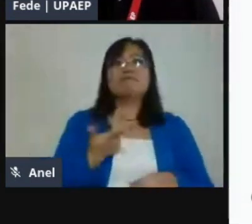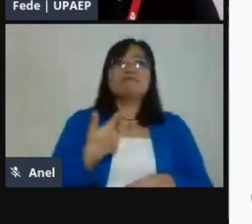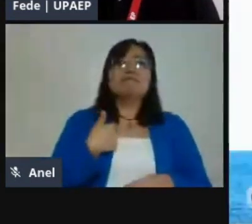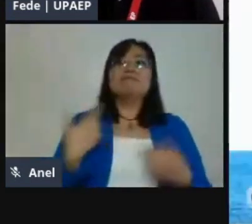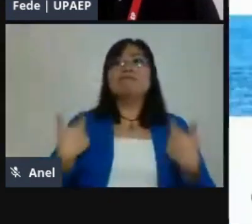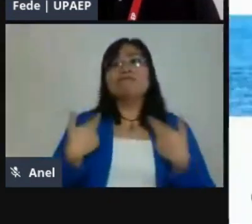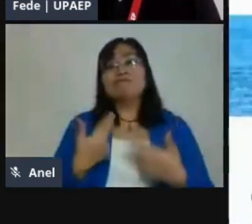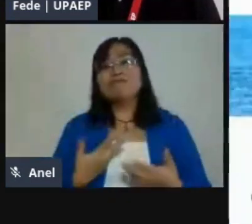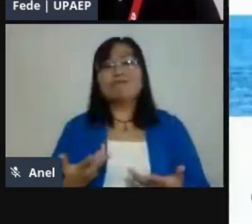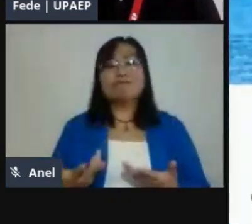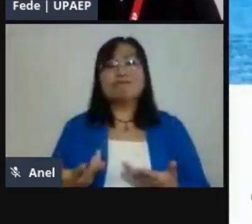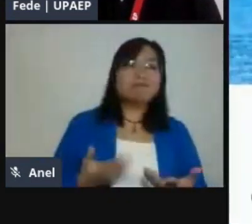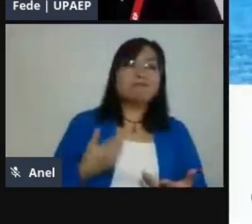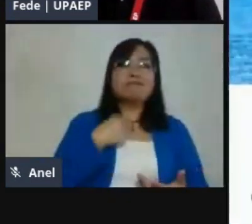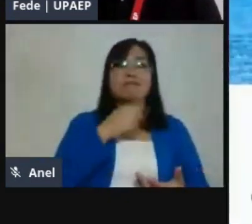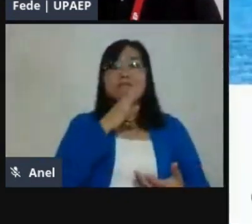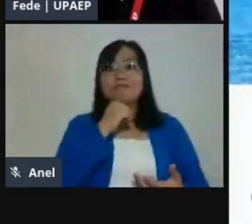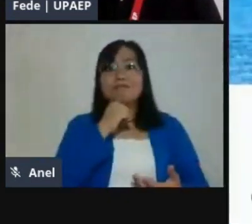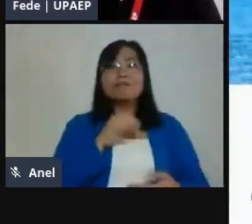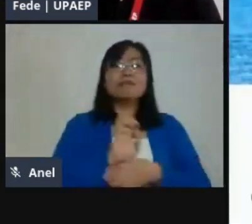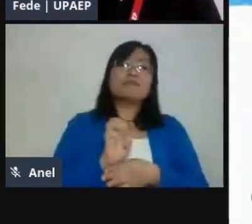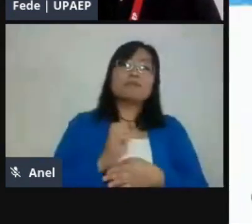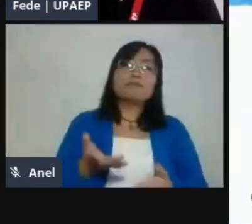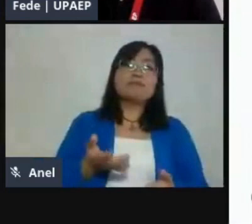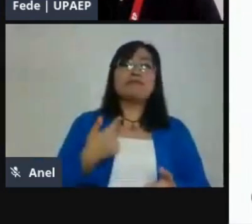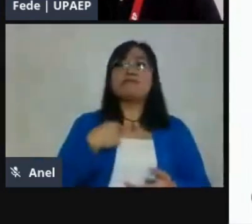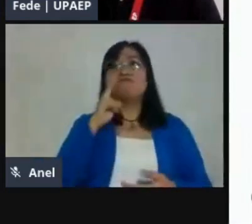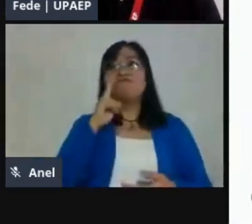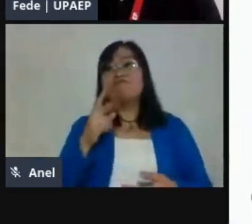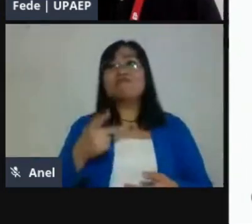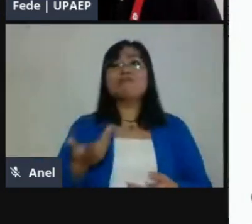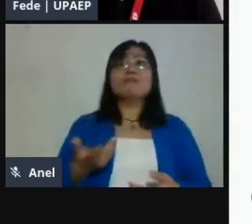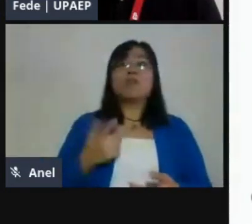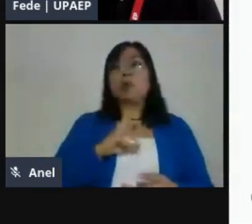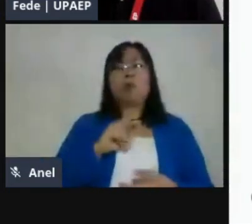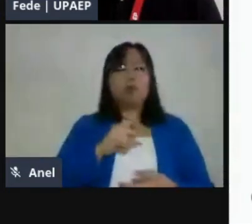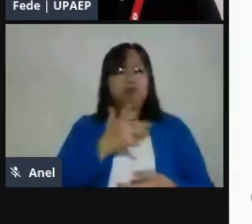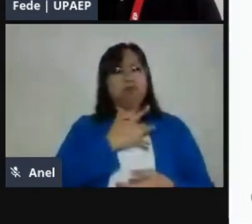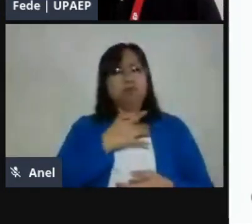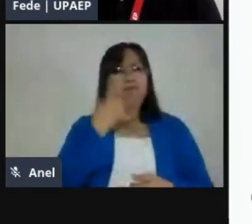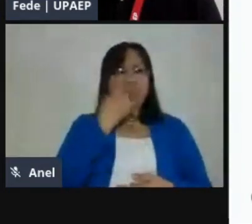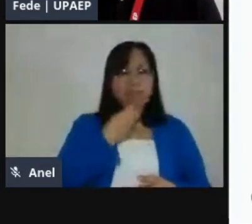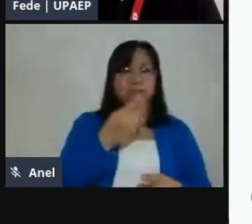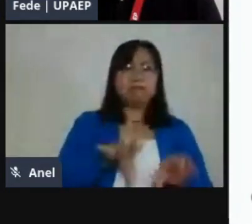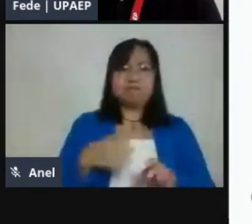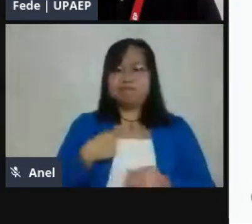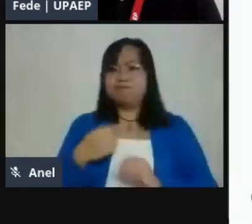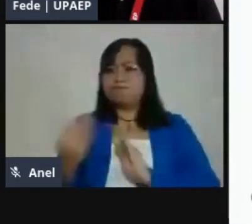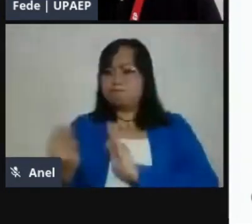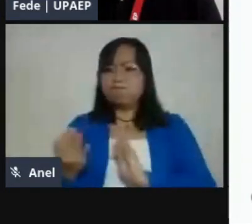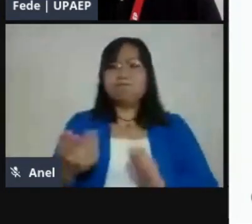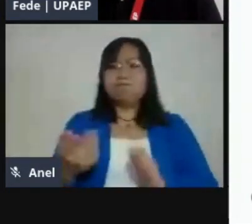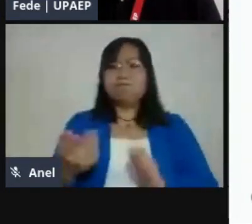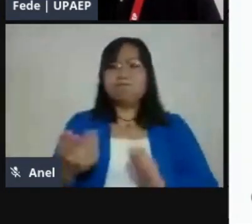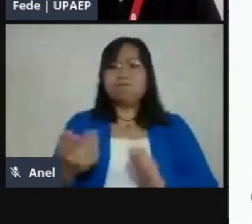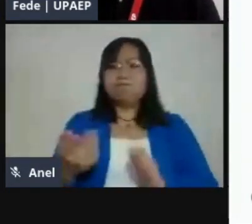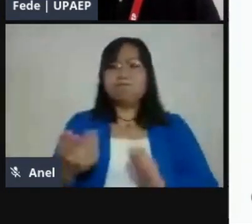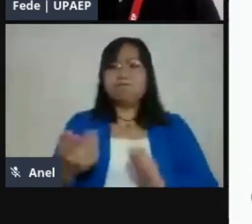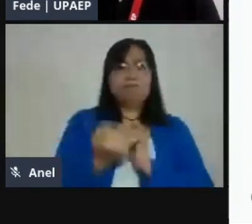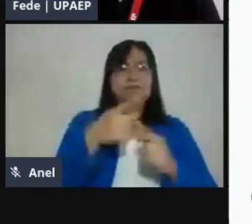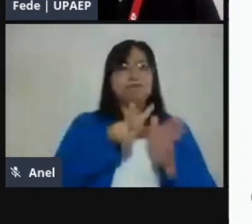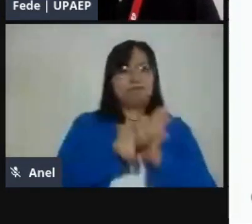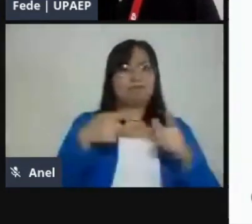Y aquí tú puedes poner, y es lo que yo recomiendo, los tutoriales, ¿no? Tú ve guiando al alumno, grábate